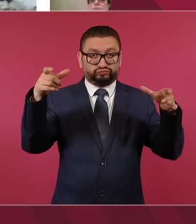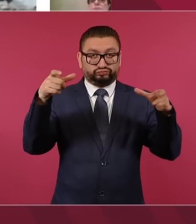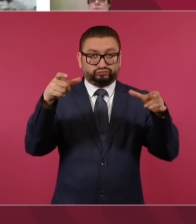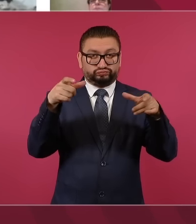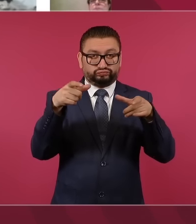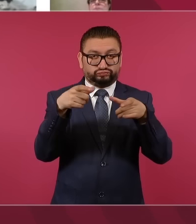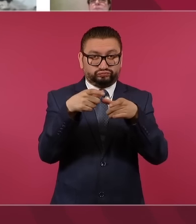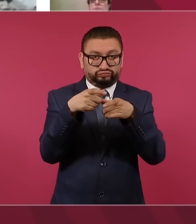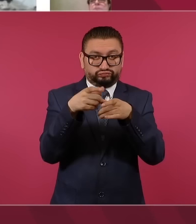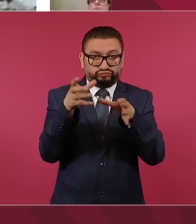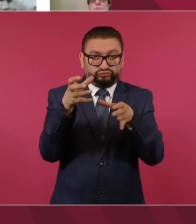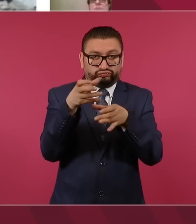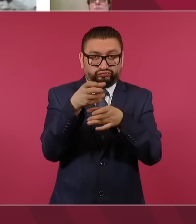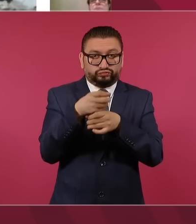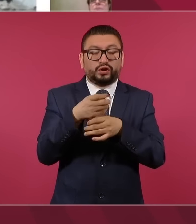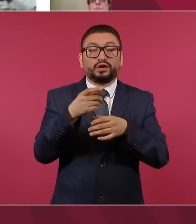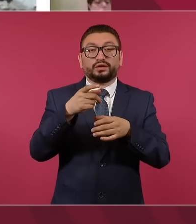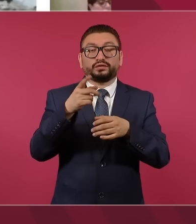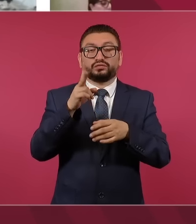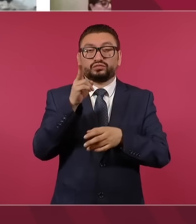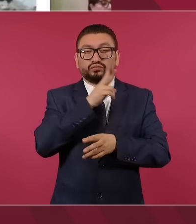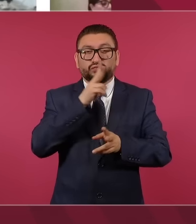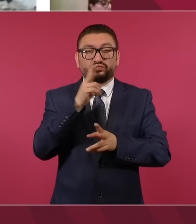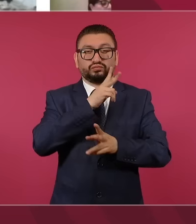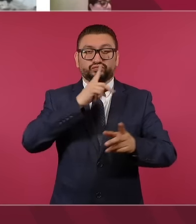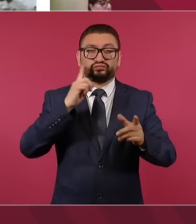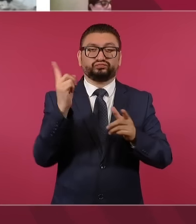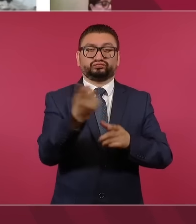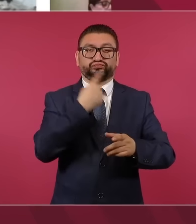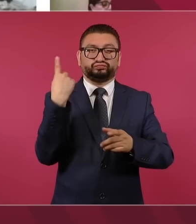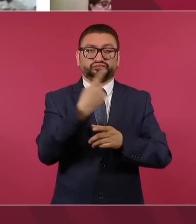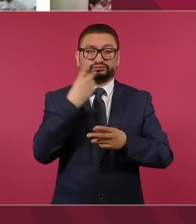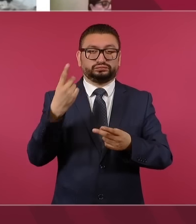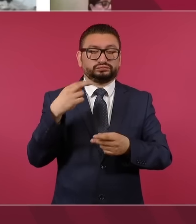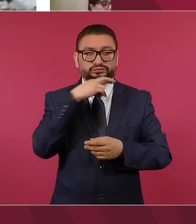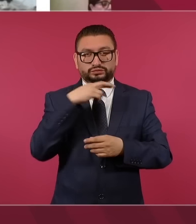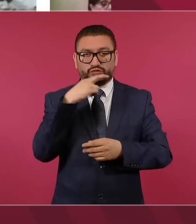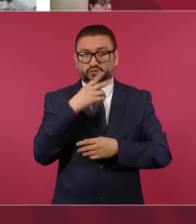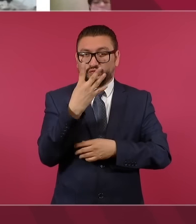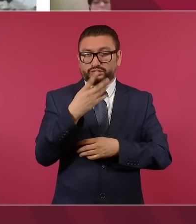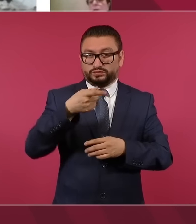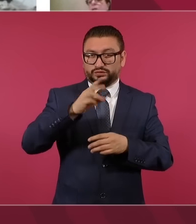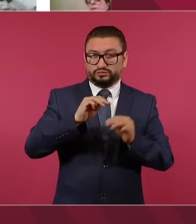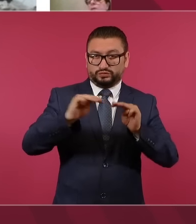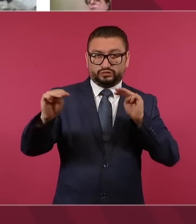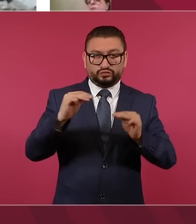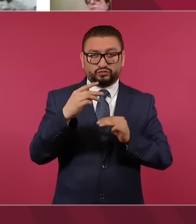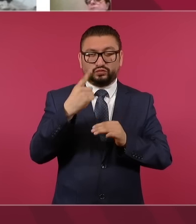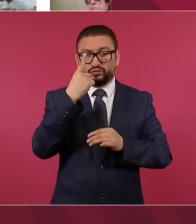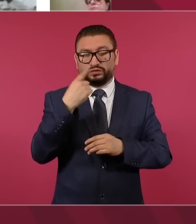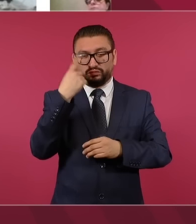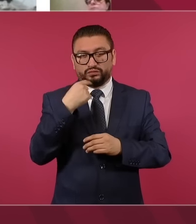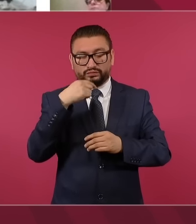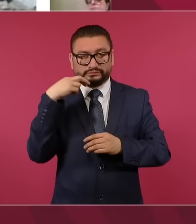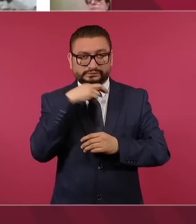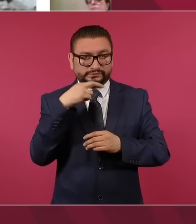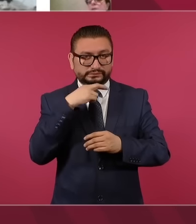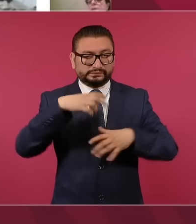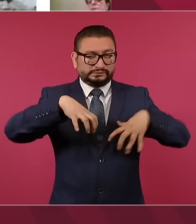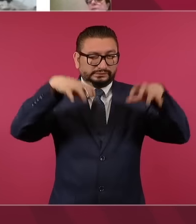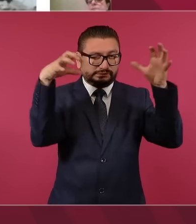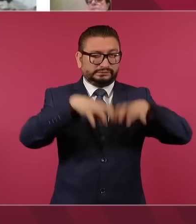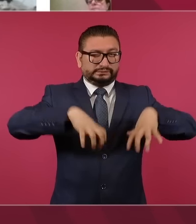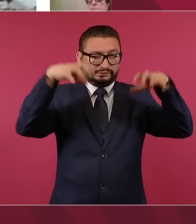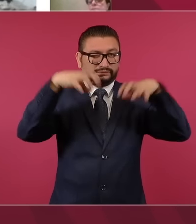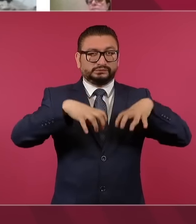Esto quiere decir que los vientos circulantes pasaron más rápido, a 24 kilómetros por hora, lo que nos produce que las lluvias se